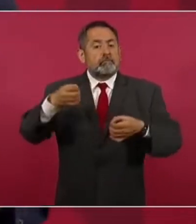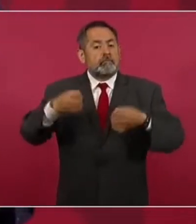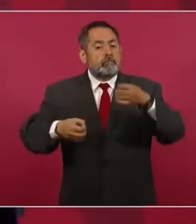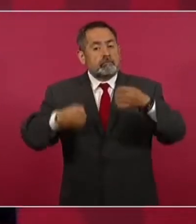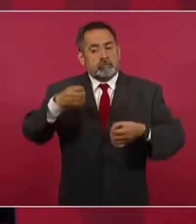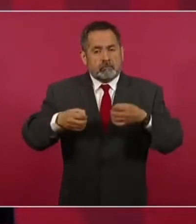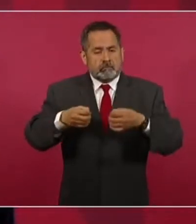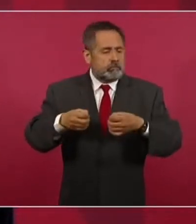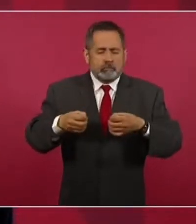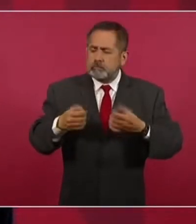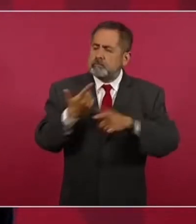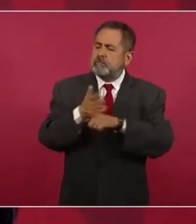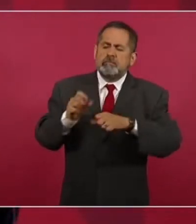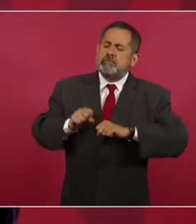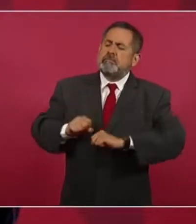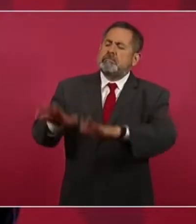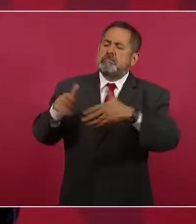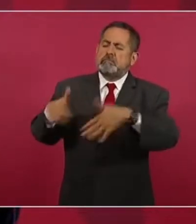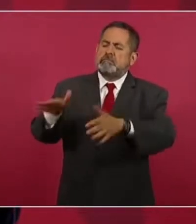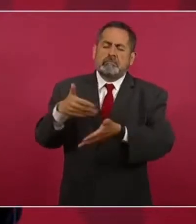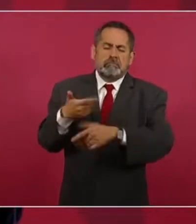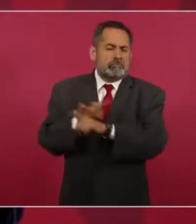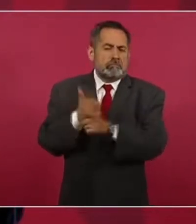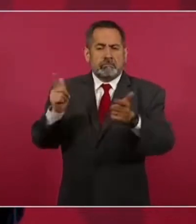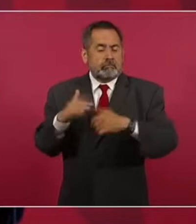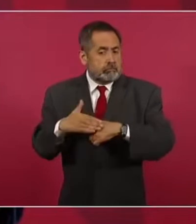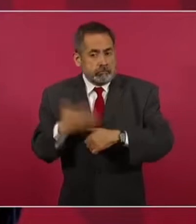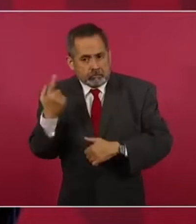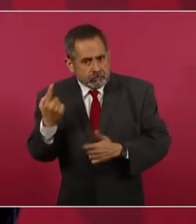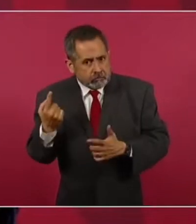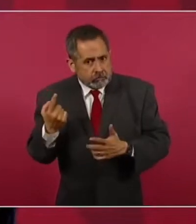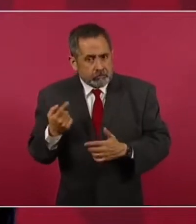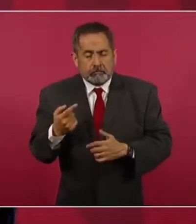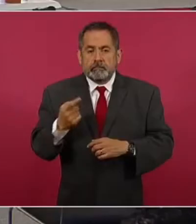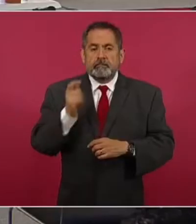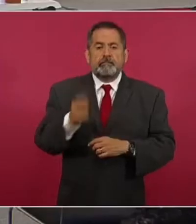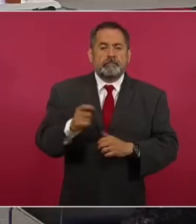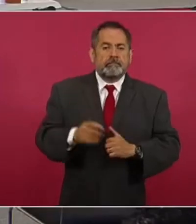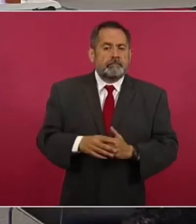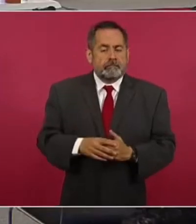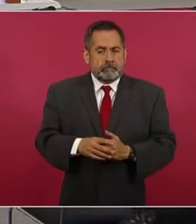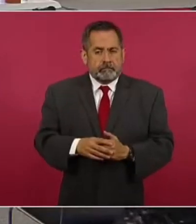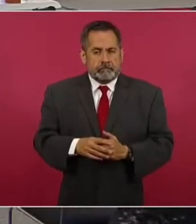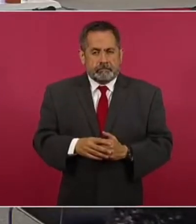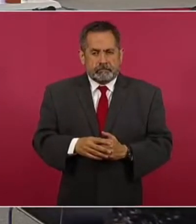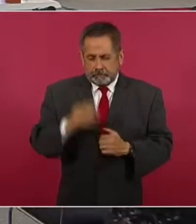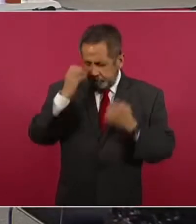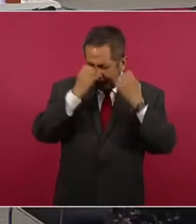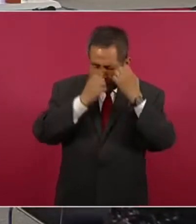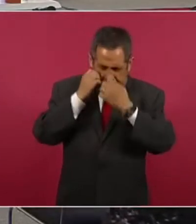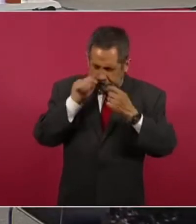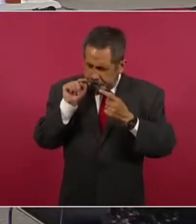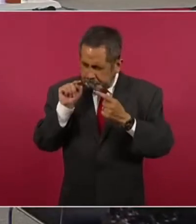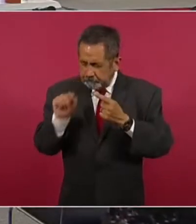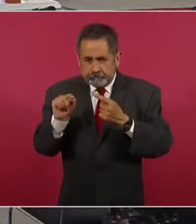lo libera porque en el análisis que se hace